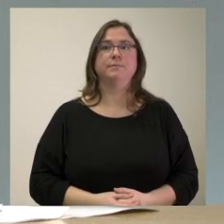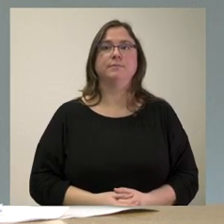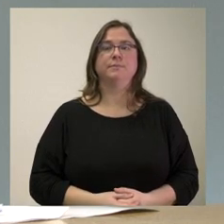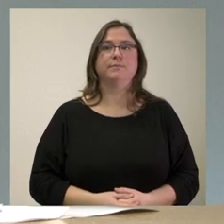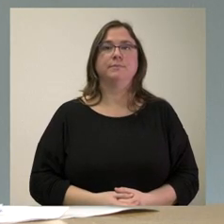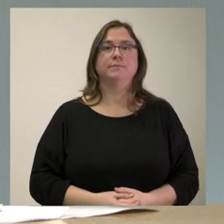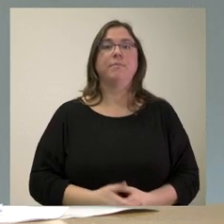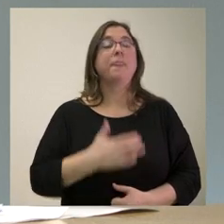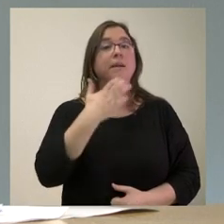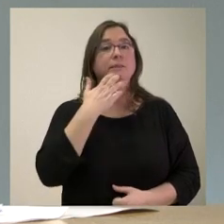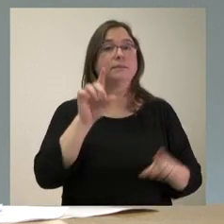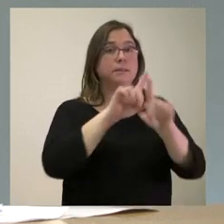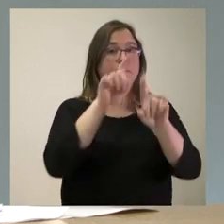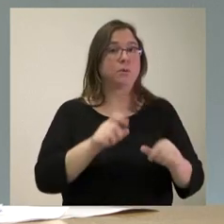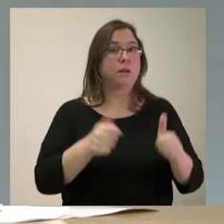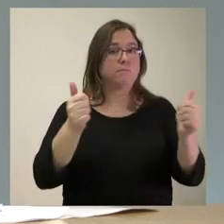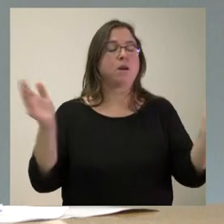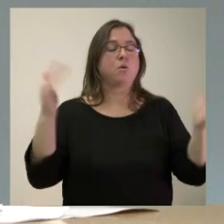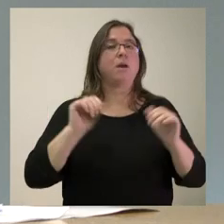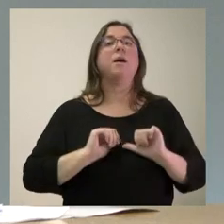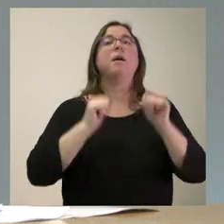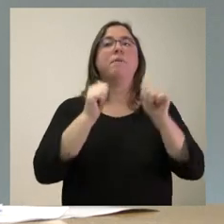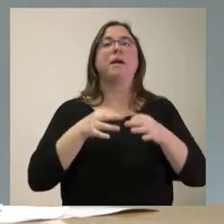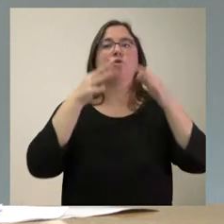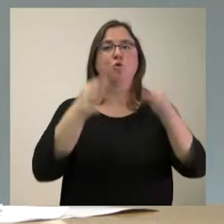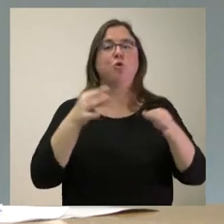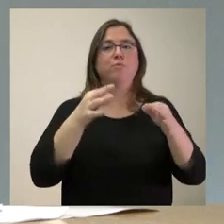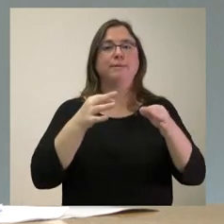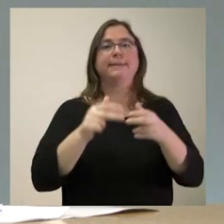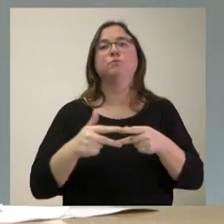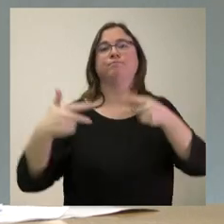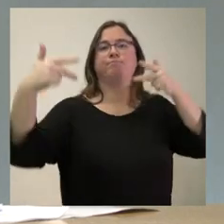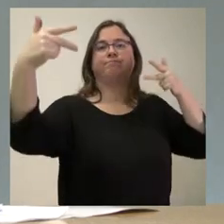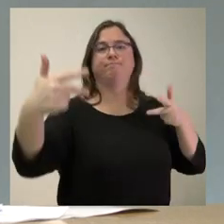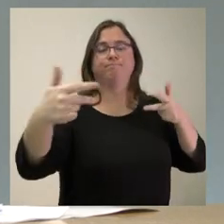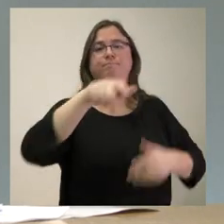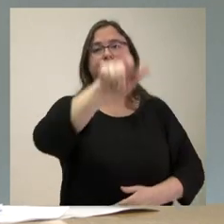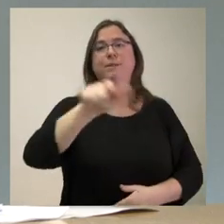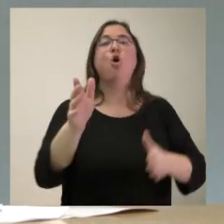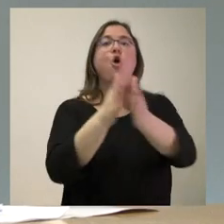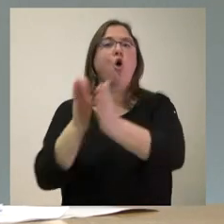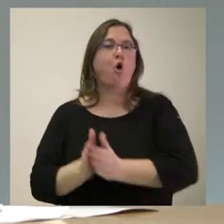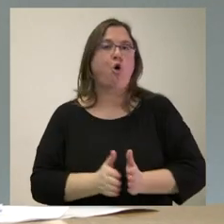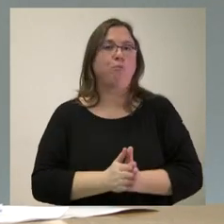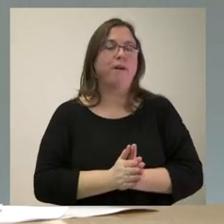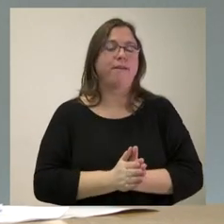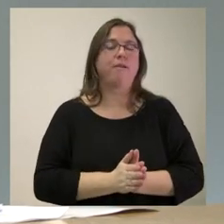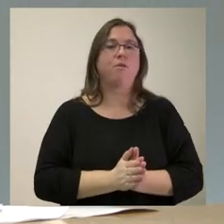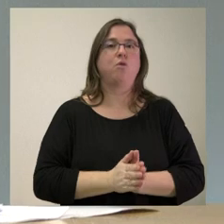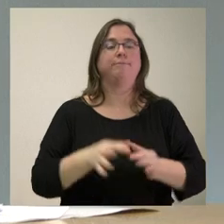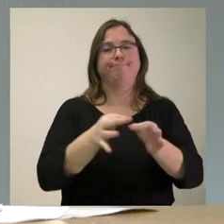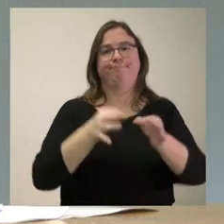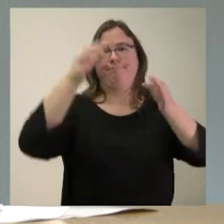Si no hay más preguntas, abrimos, como siempre, un turno con los compañeros que nos siguen de forma